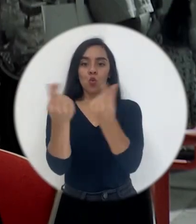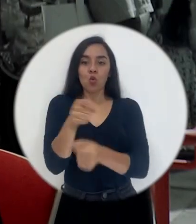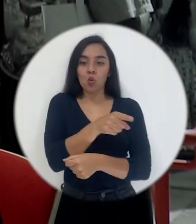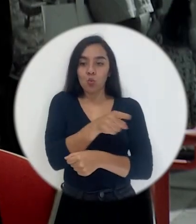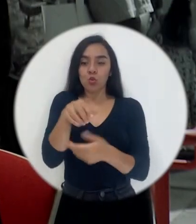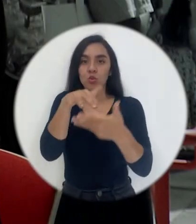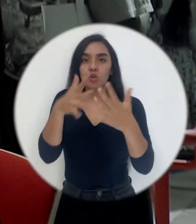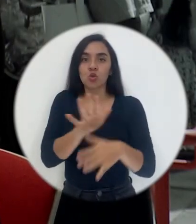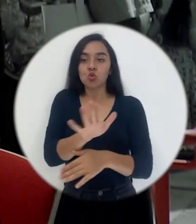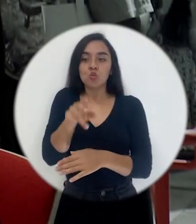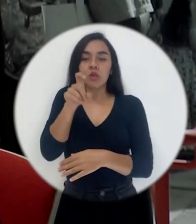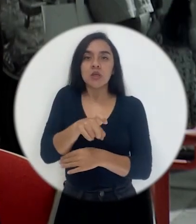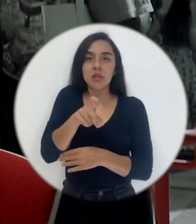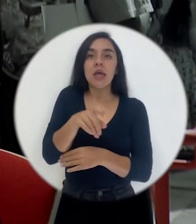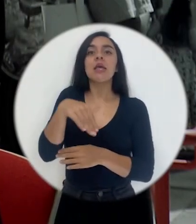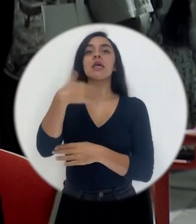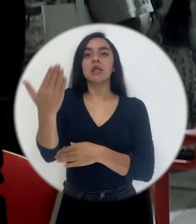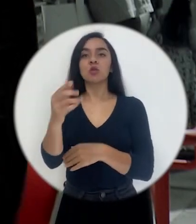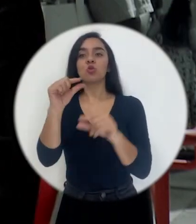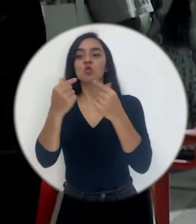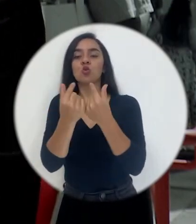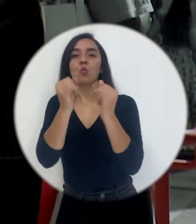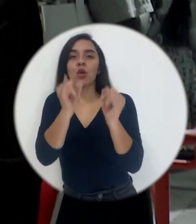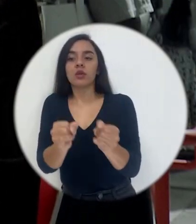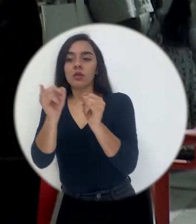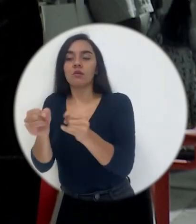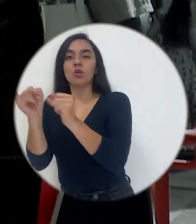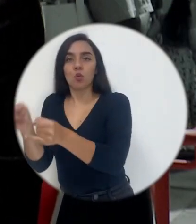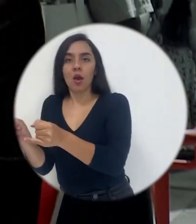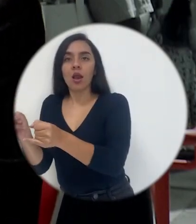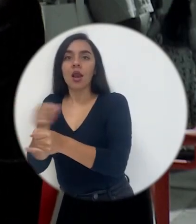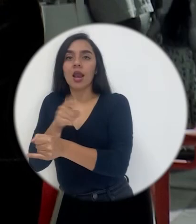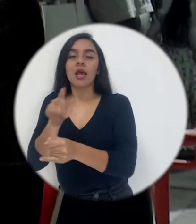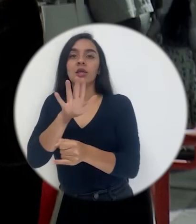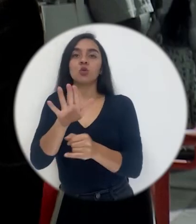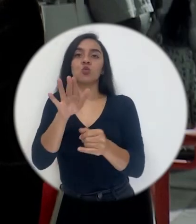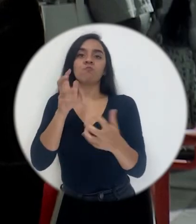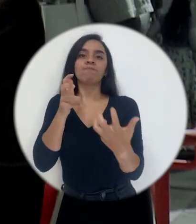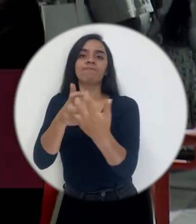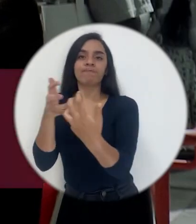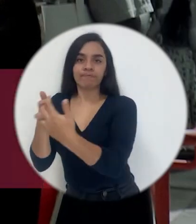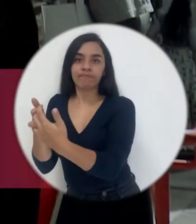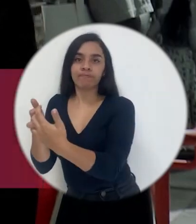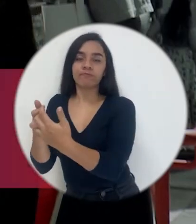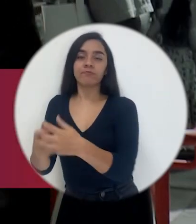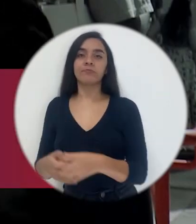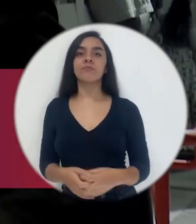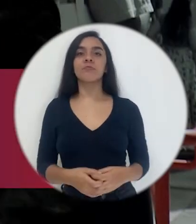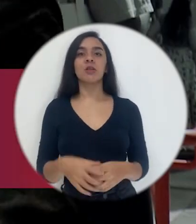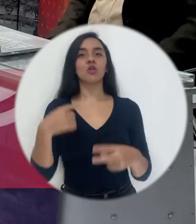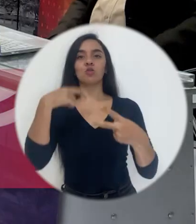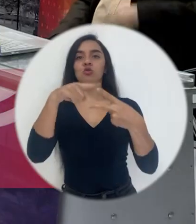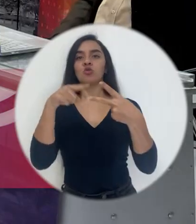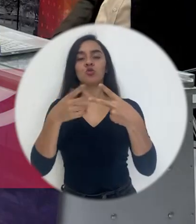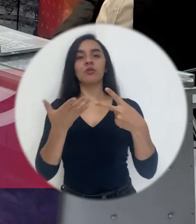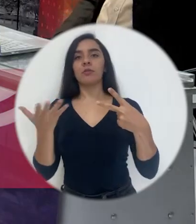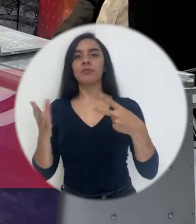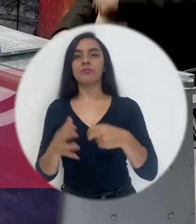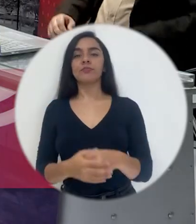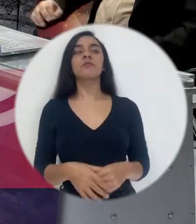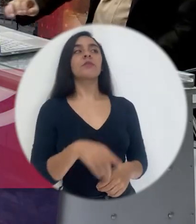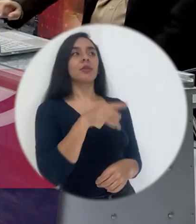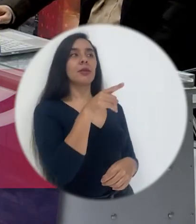podemos enfocarnos en una necesidad individual. Esas serían las dos cosas que yo le pediría, tal vez. En cuanto a la educación,